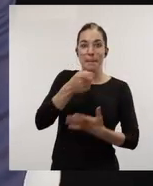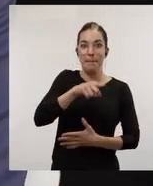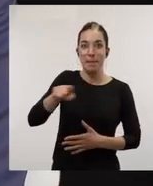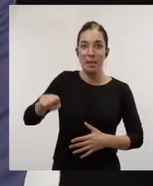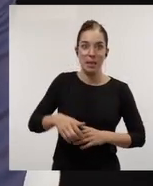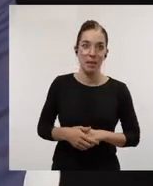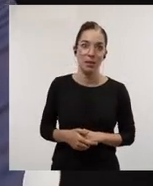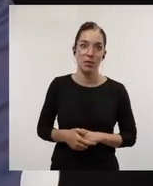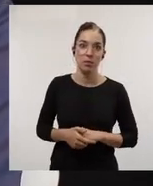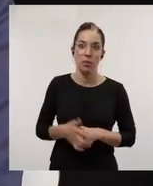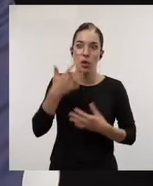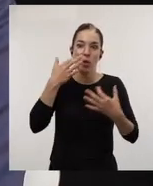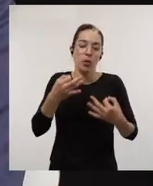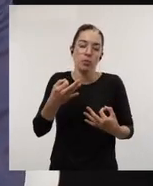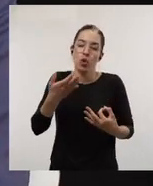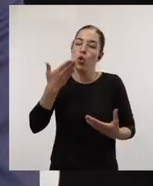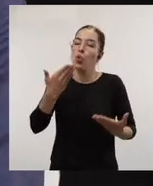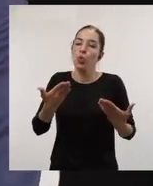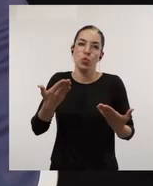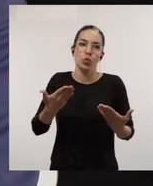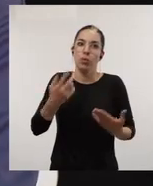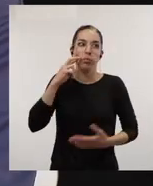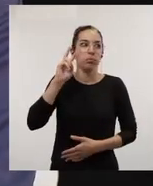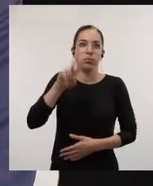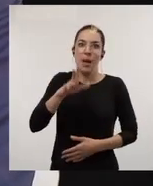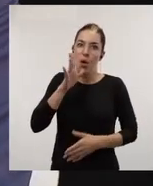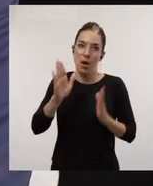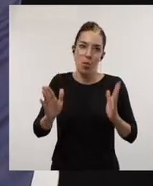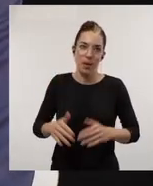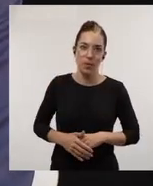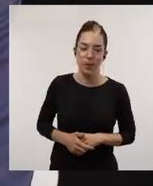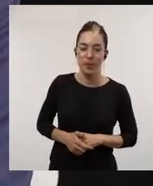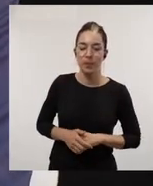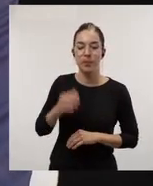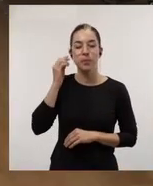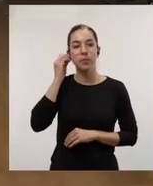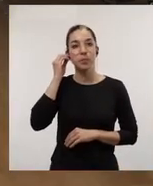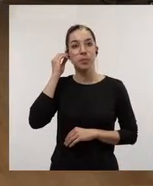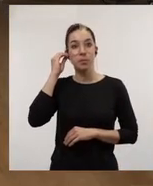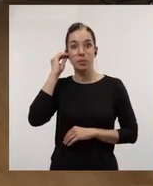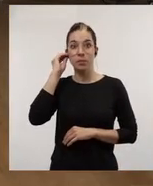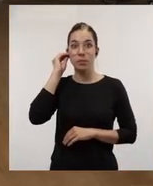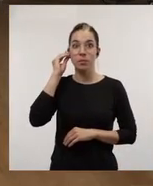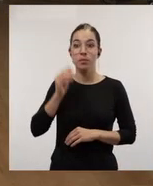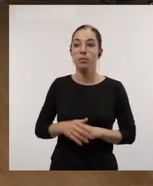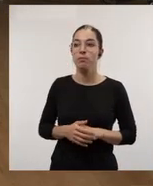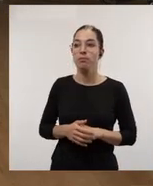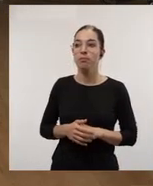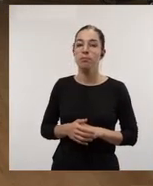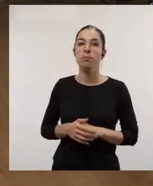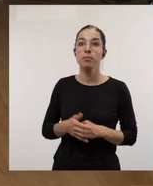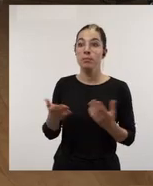meses y creo que es justo reconocerlo en un momento como este. Esta estrategia